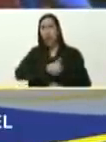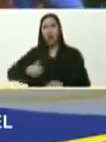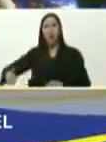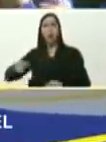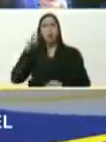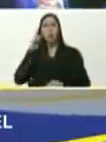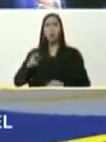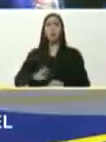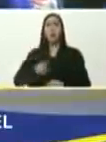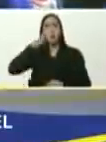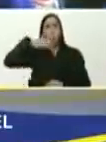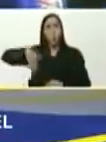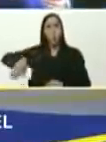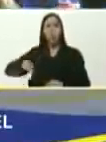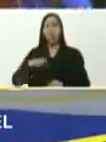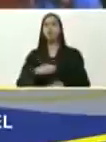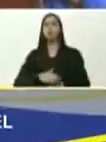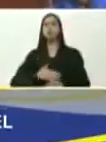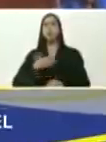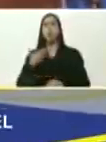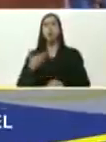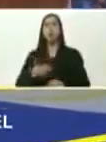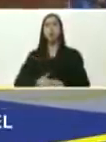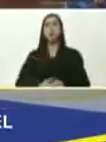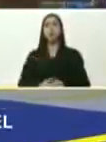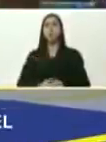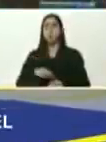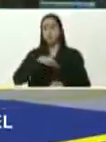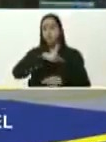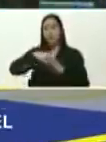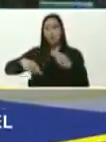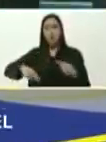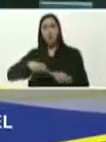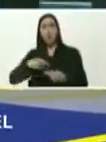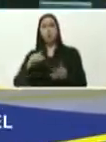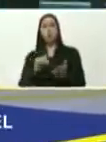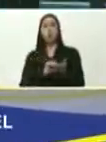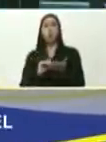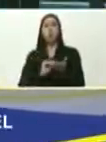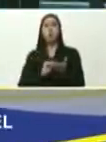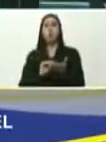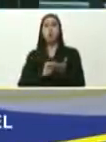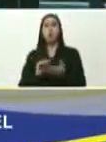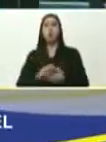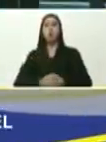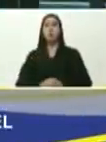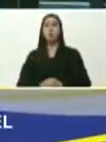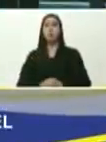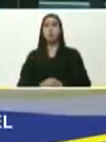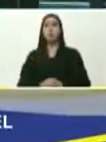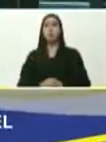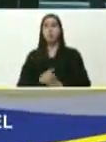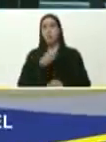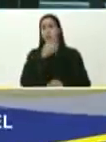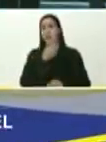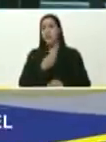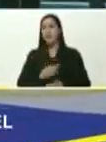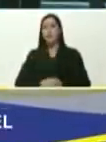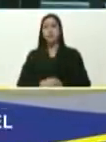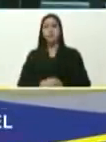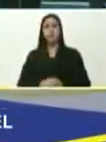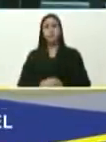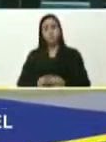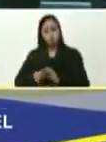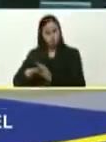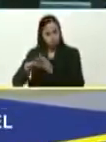el poder popular, es el que puede, la revolución, es la solución, así de sencillo, y juntos, lo